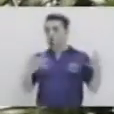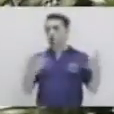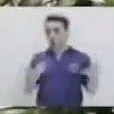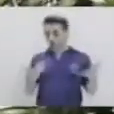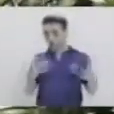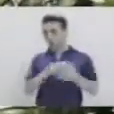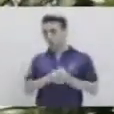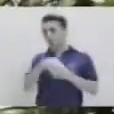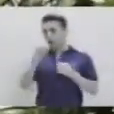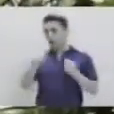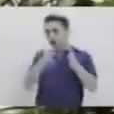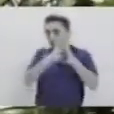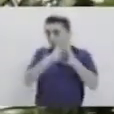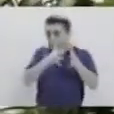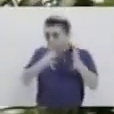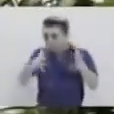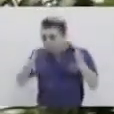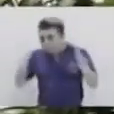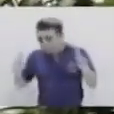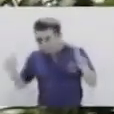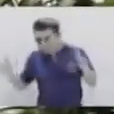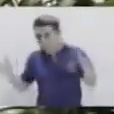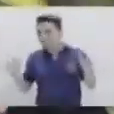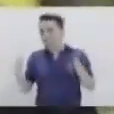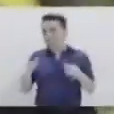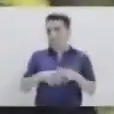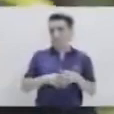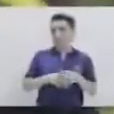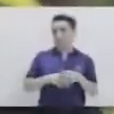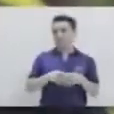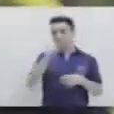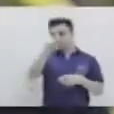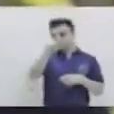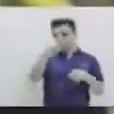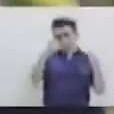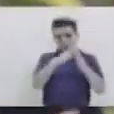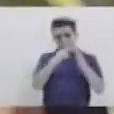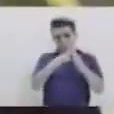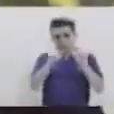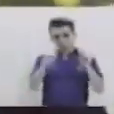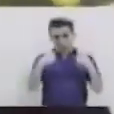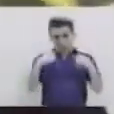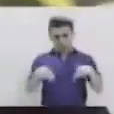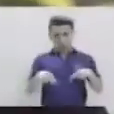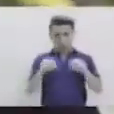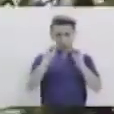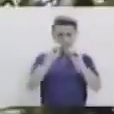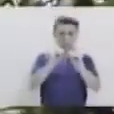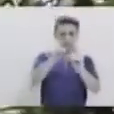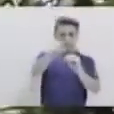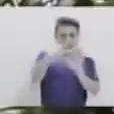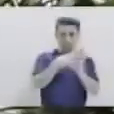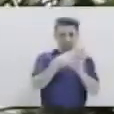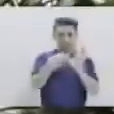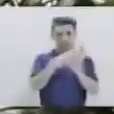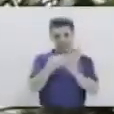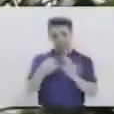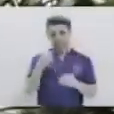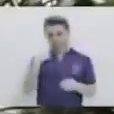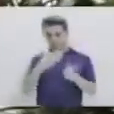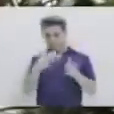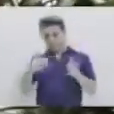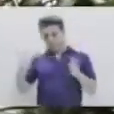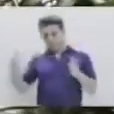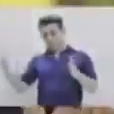cómo realizarlas. Ahora las vamos a hacer en conjunto, tú desde tu casa y yo desde acá. Entonces vamos a